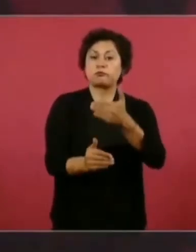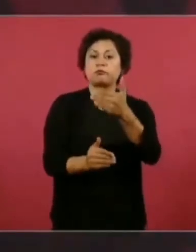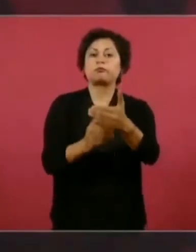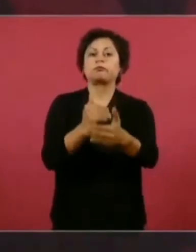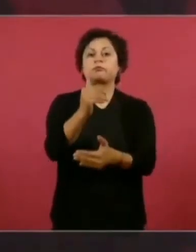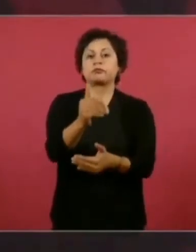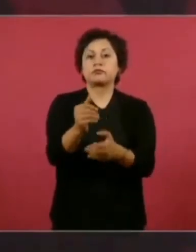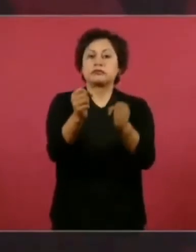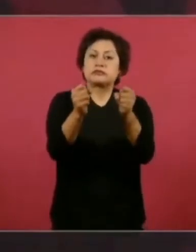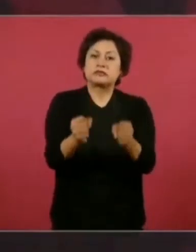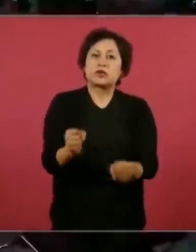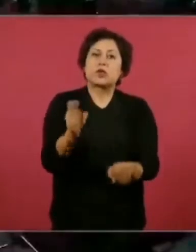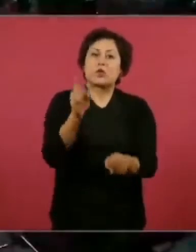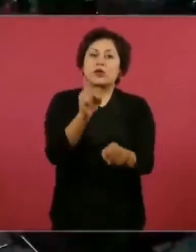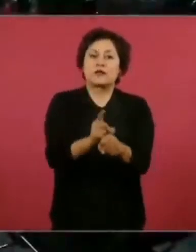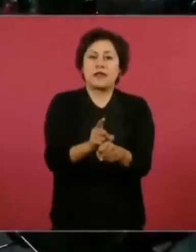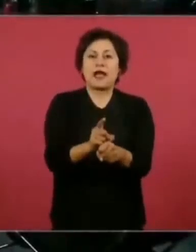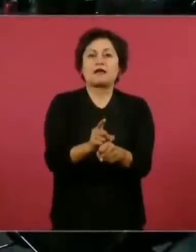inseguridad,